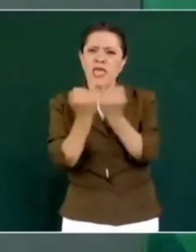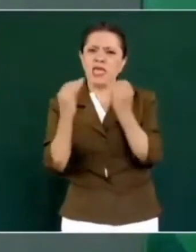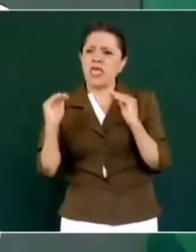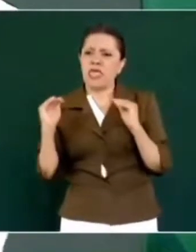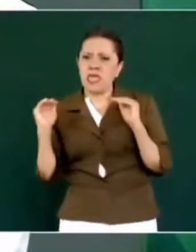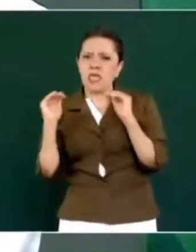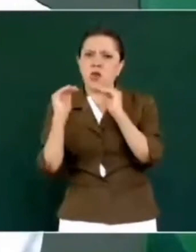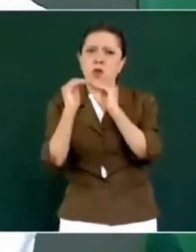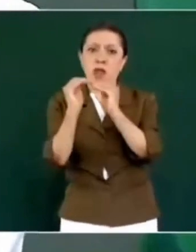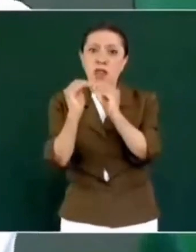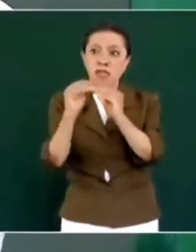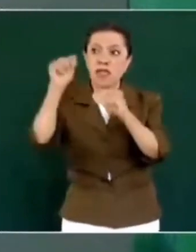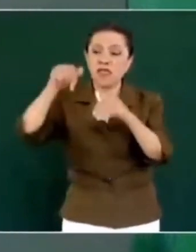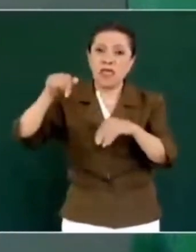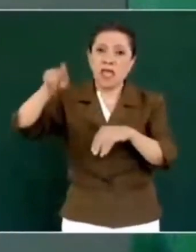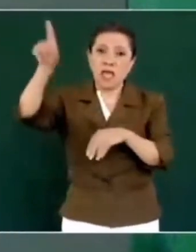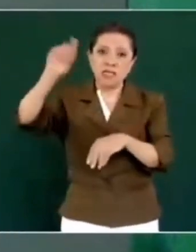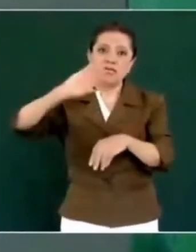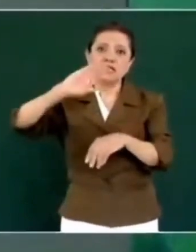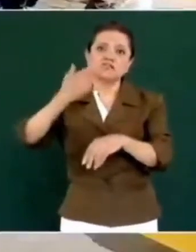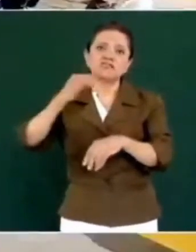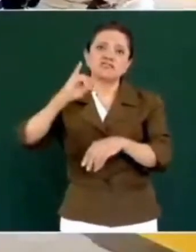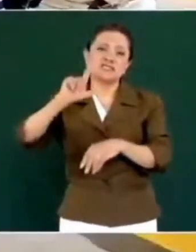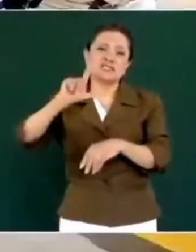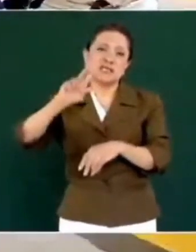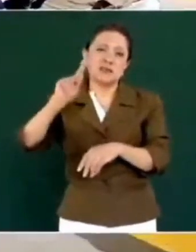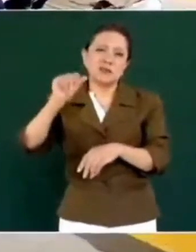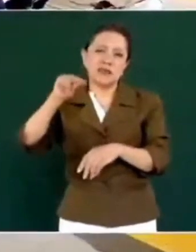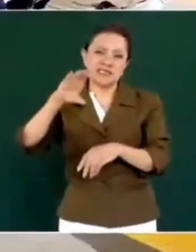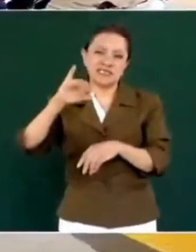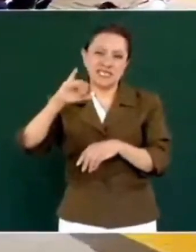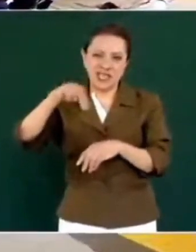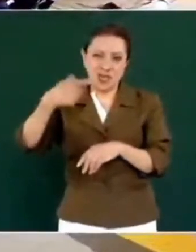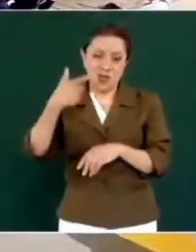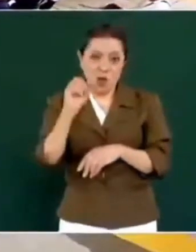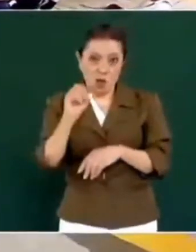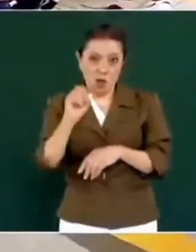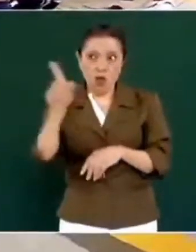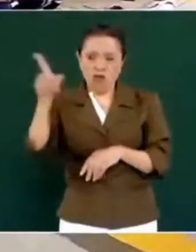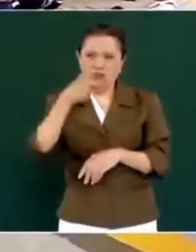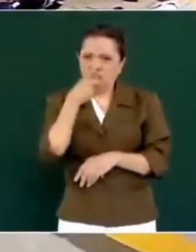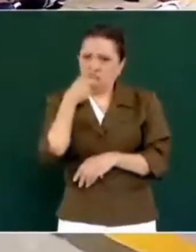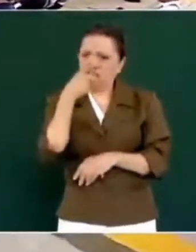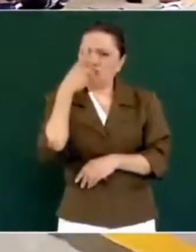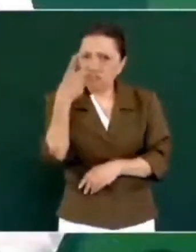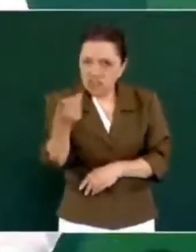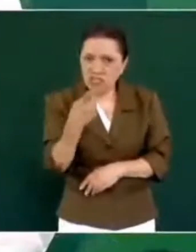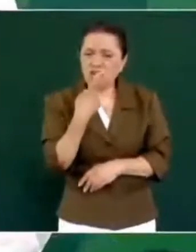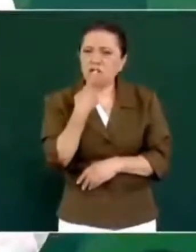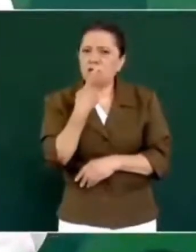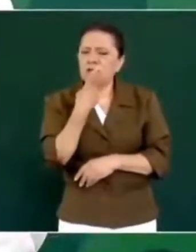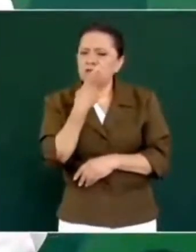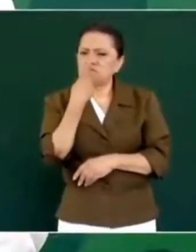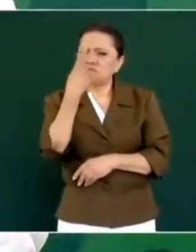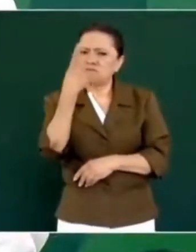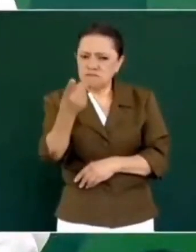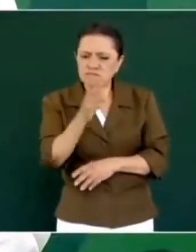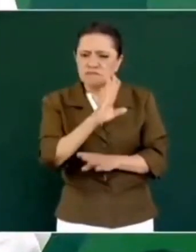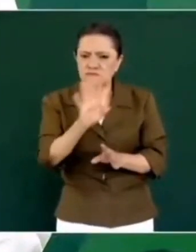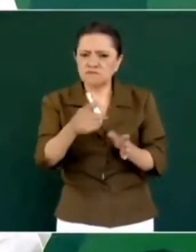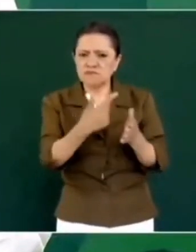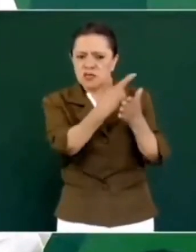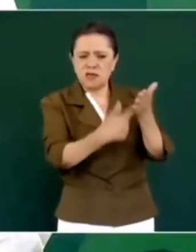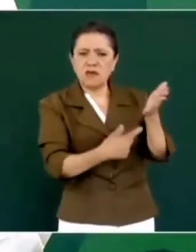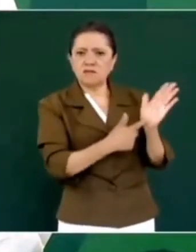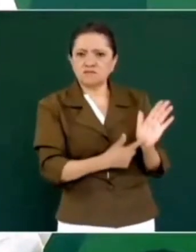El que aquí en Chilpancingo dictó y dio a conocer los